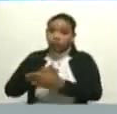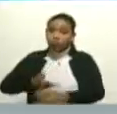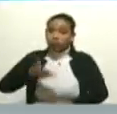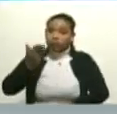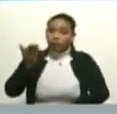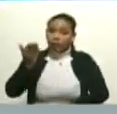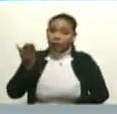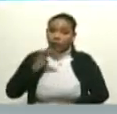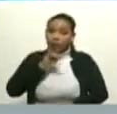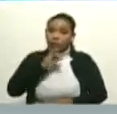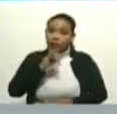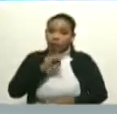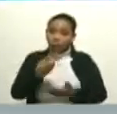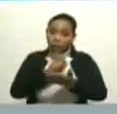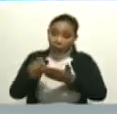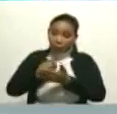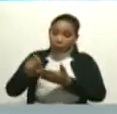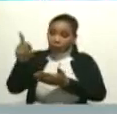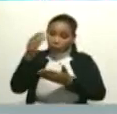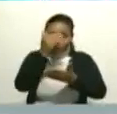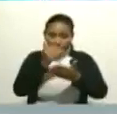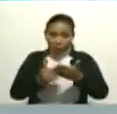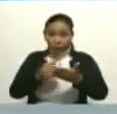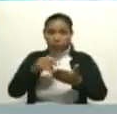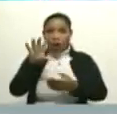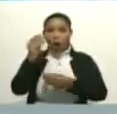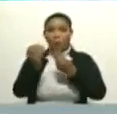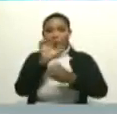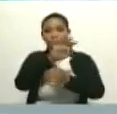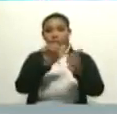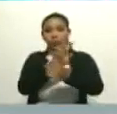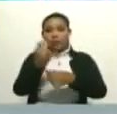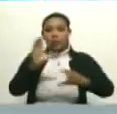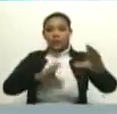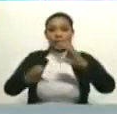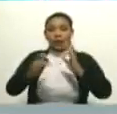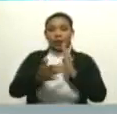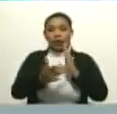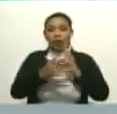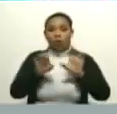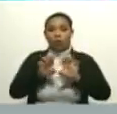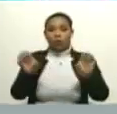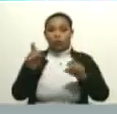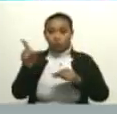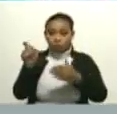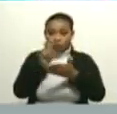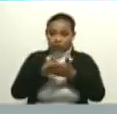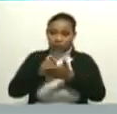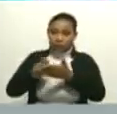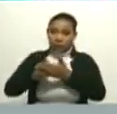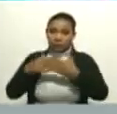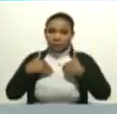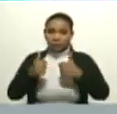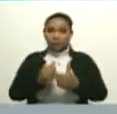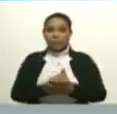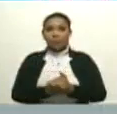Gabriela, toma nota ahí de tu agenda de trabajo como vicepresidente de ciencia, tecnología, educación y salud